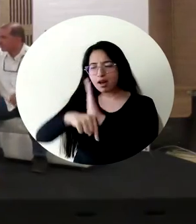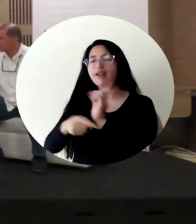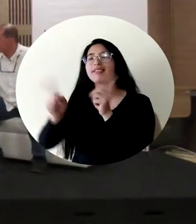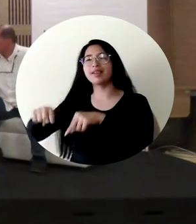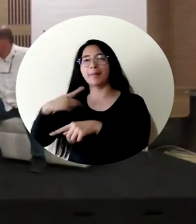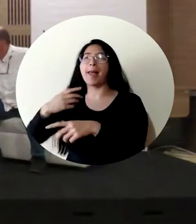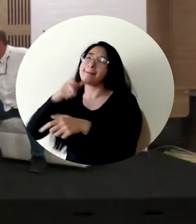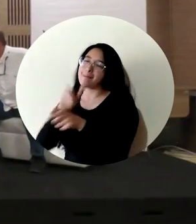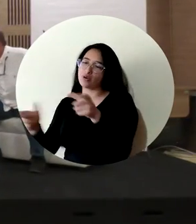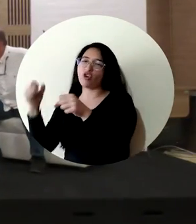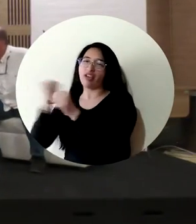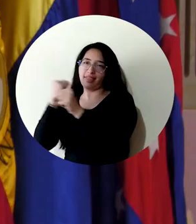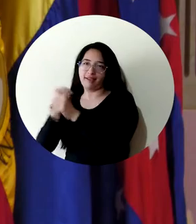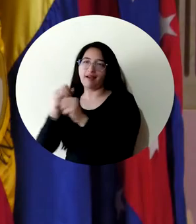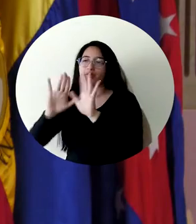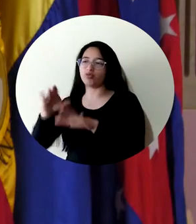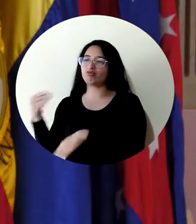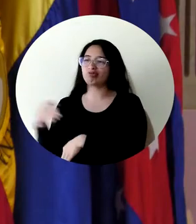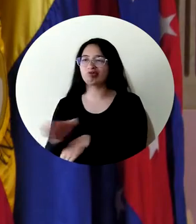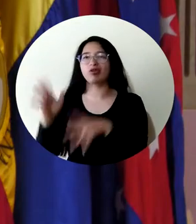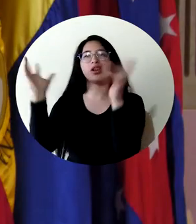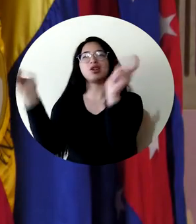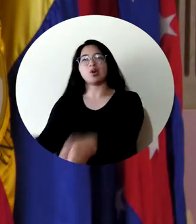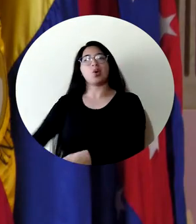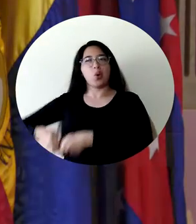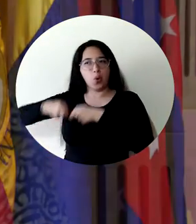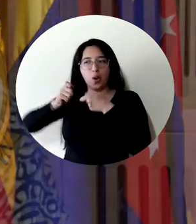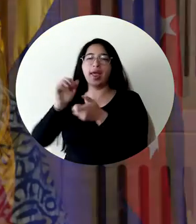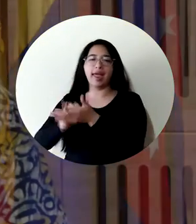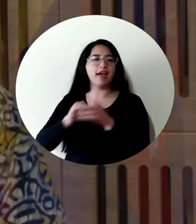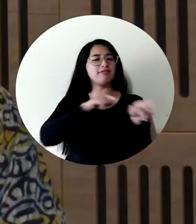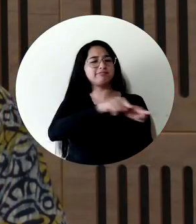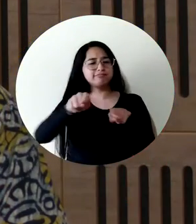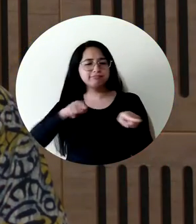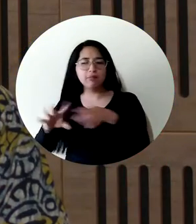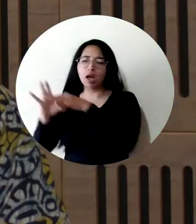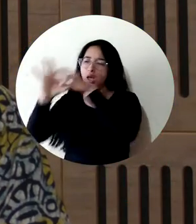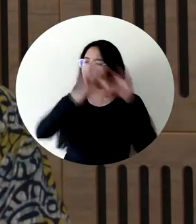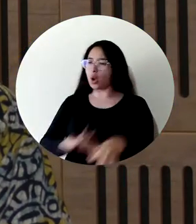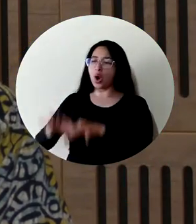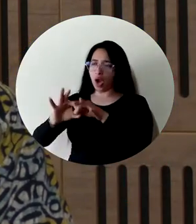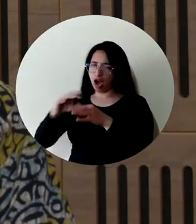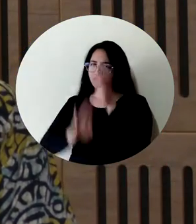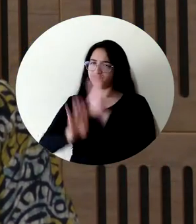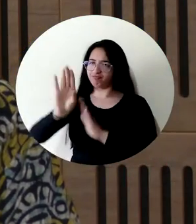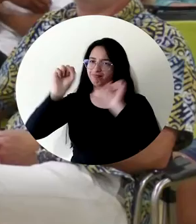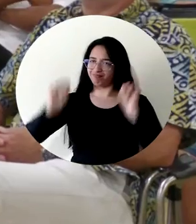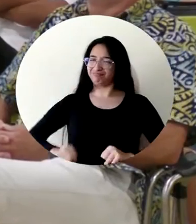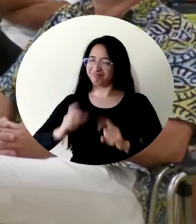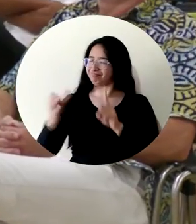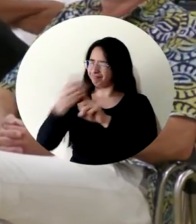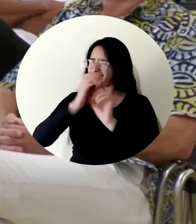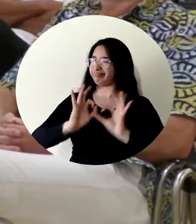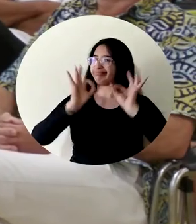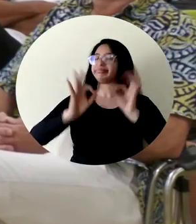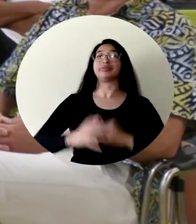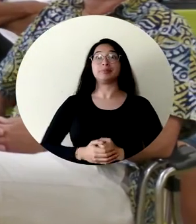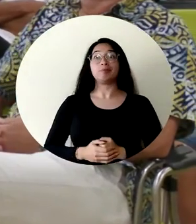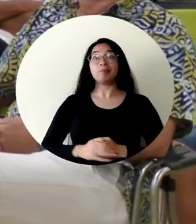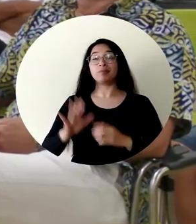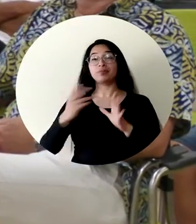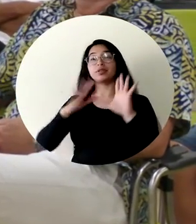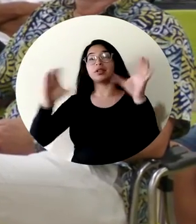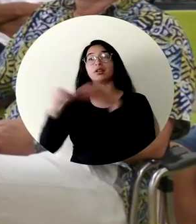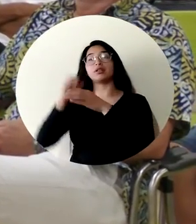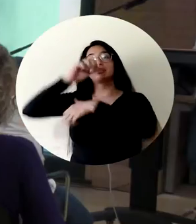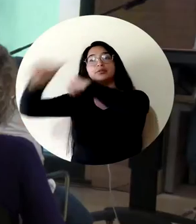Si lo comparo con otros contextos que yo he conocido en otros países, creo que se logra muy bien. Desde las vicerrectorías